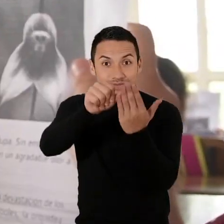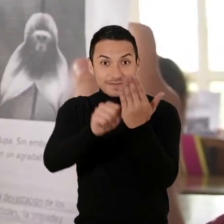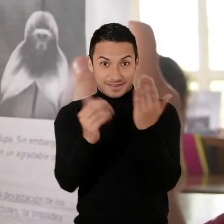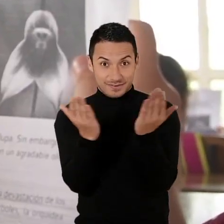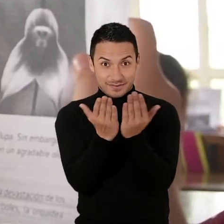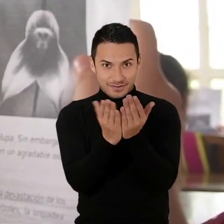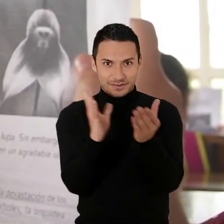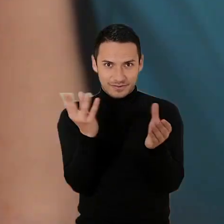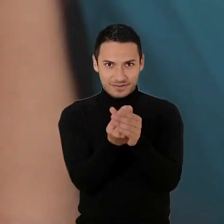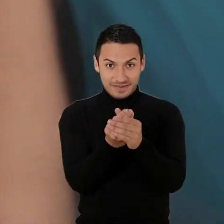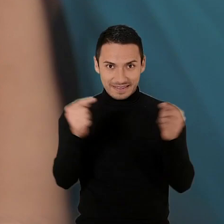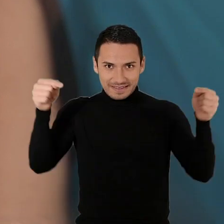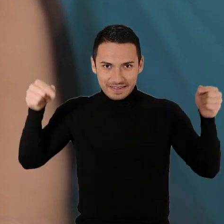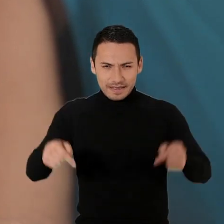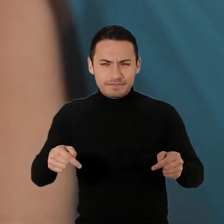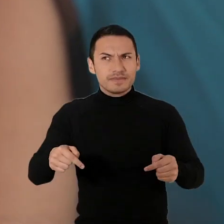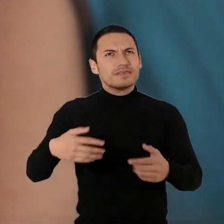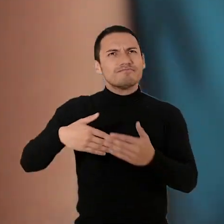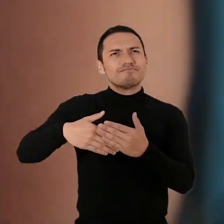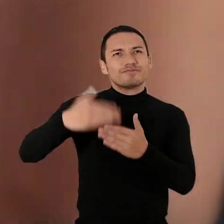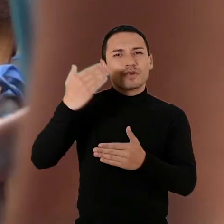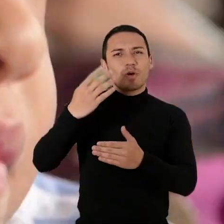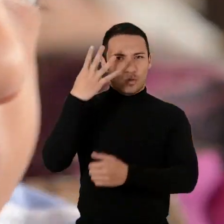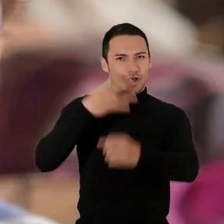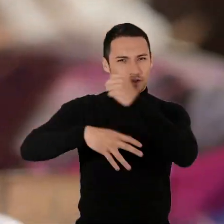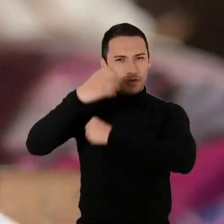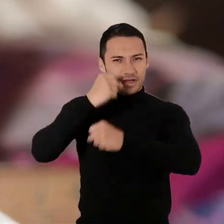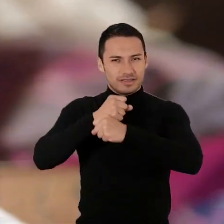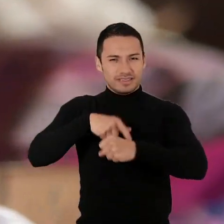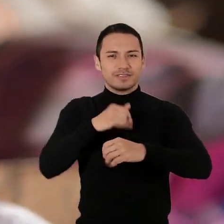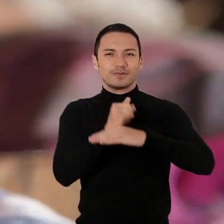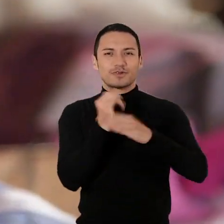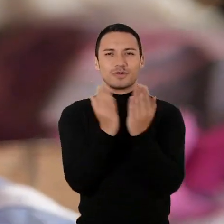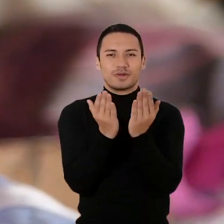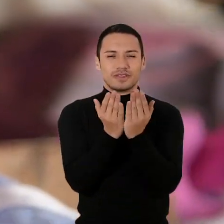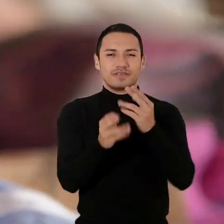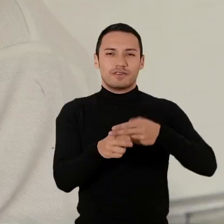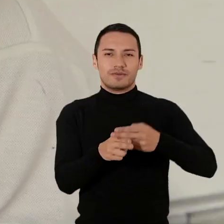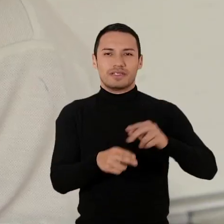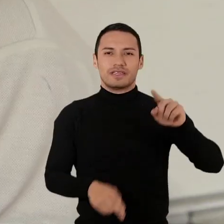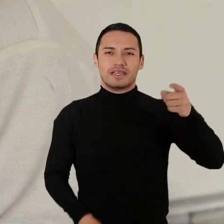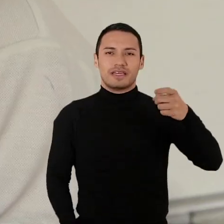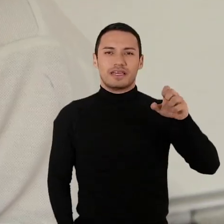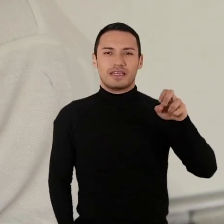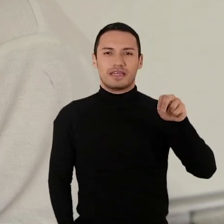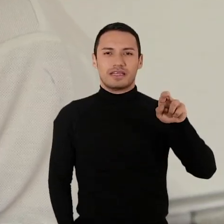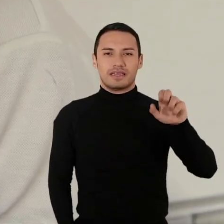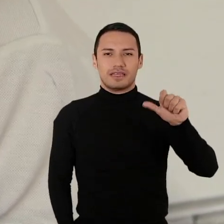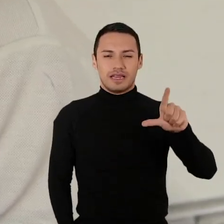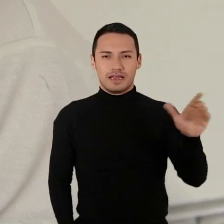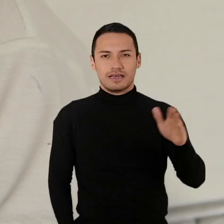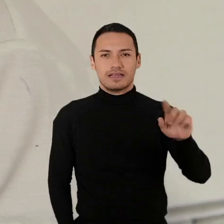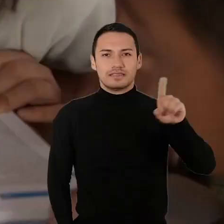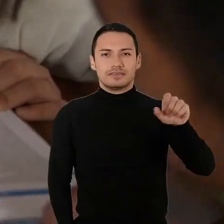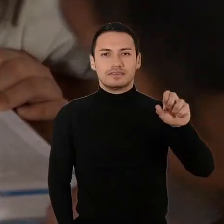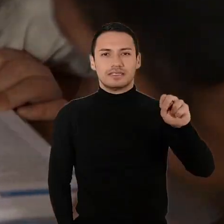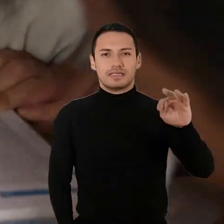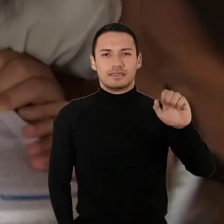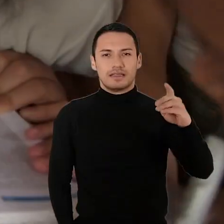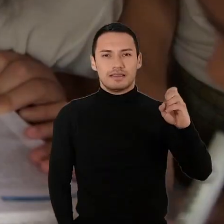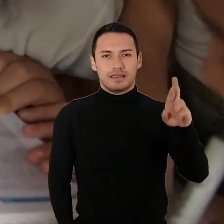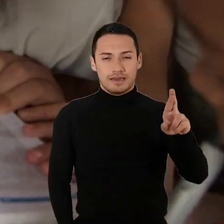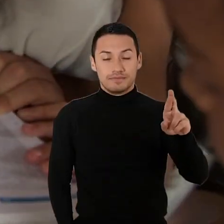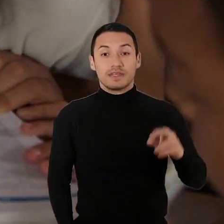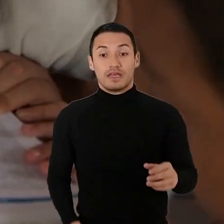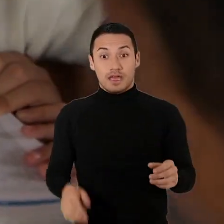Nuestro programa de educación inclusiva surge hace cuatro años en la institución general Santander en medio de una